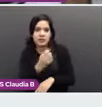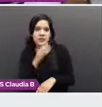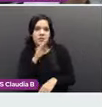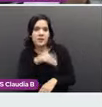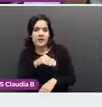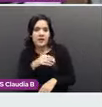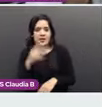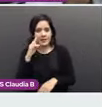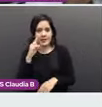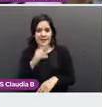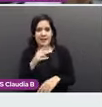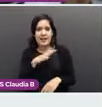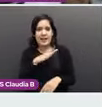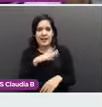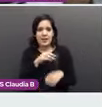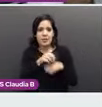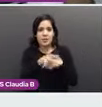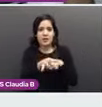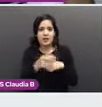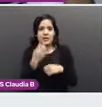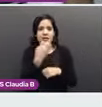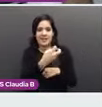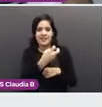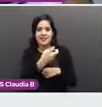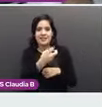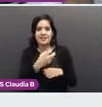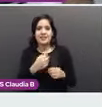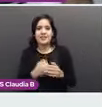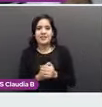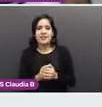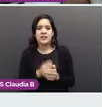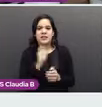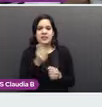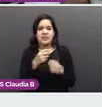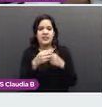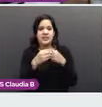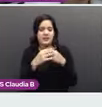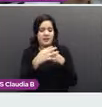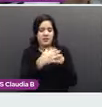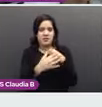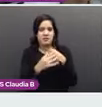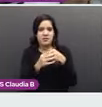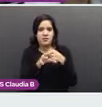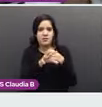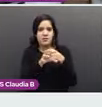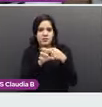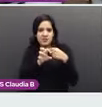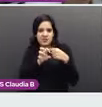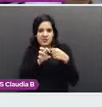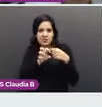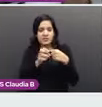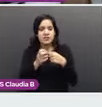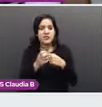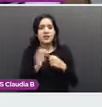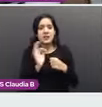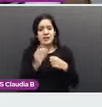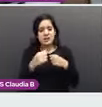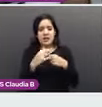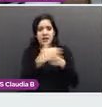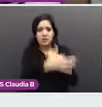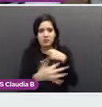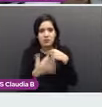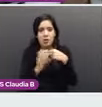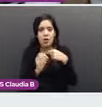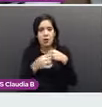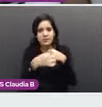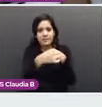Eso es lo que les mencionaba de la retracción. La retracción es que se suma una parte de la mama. Puede ser en la mama o en el pezón. Y datos